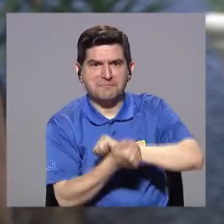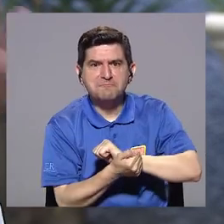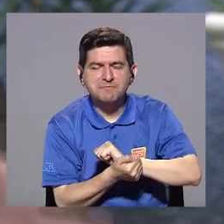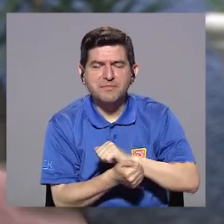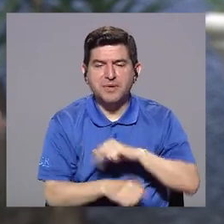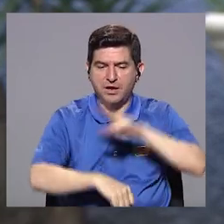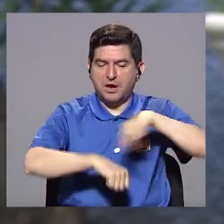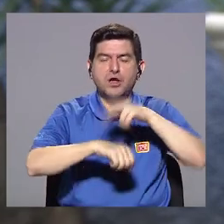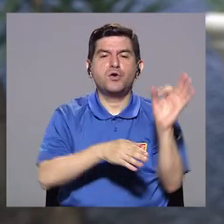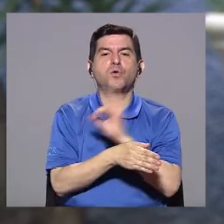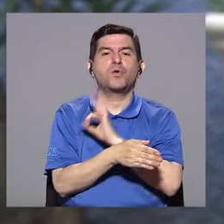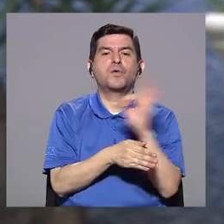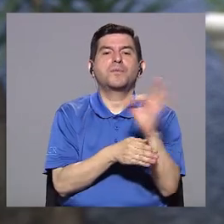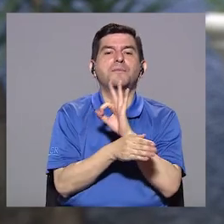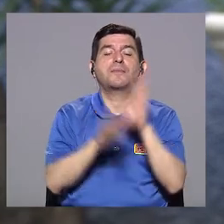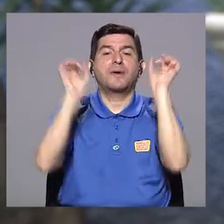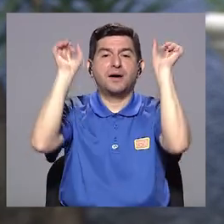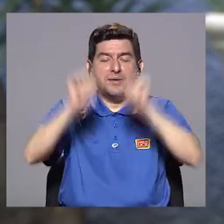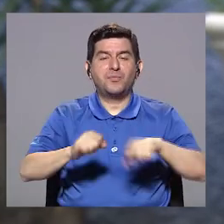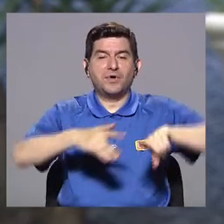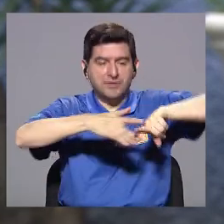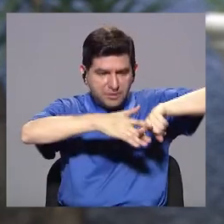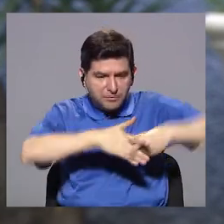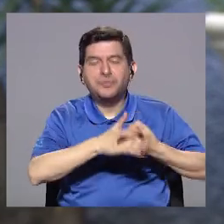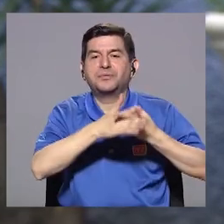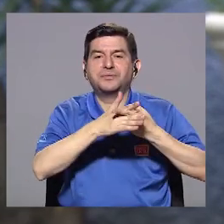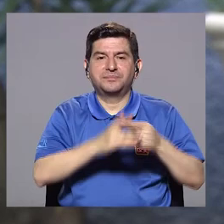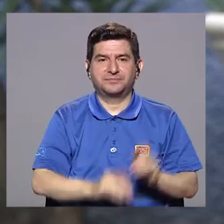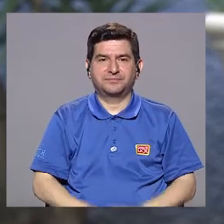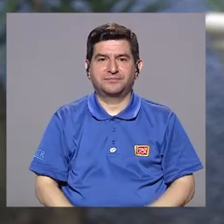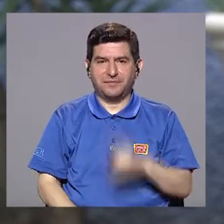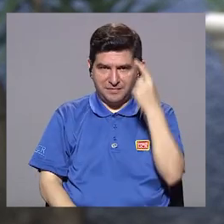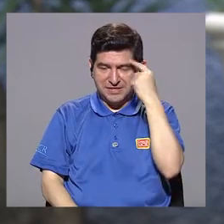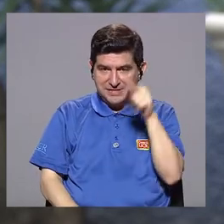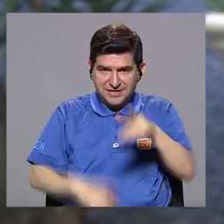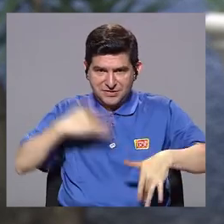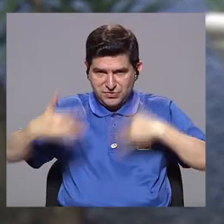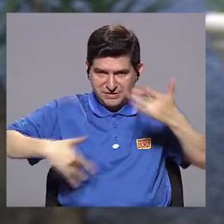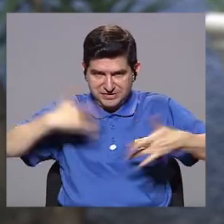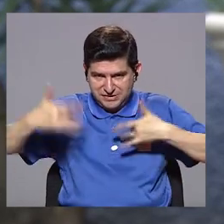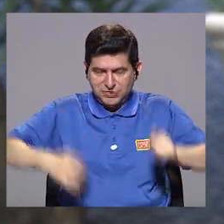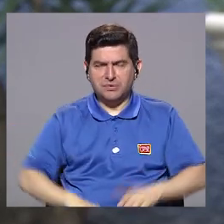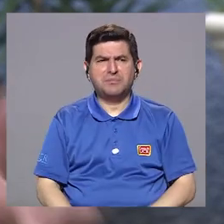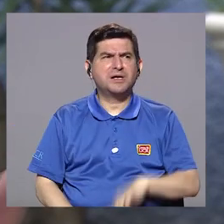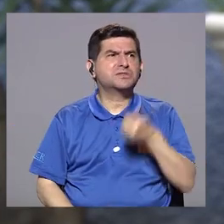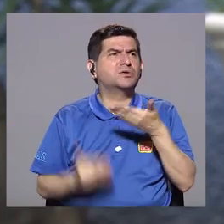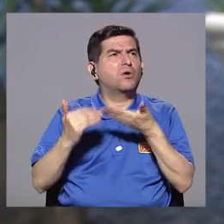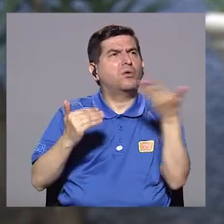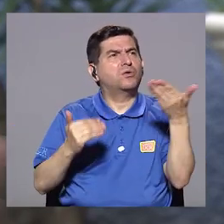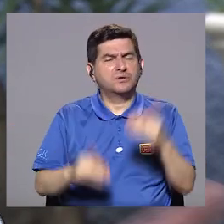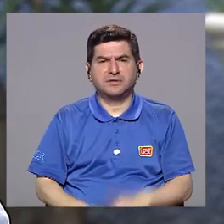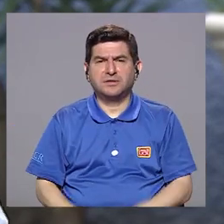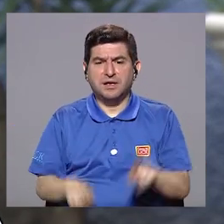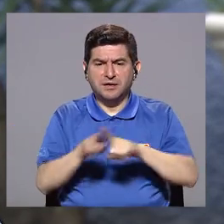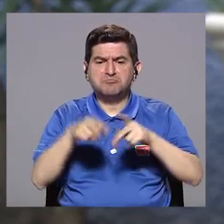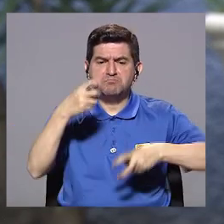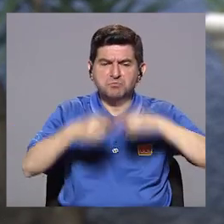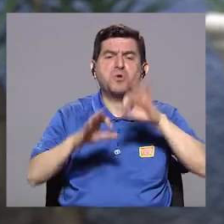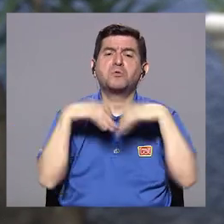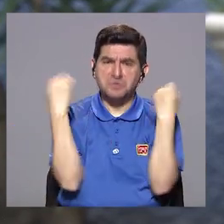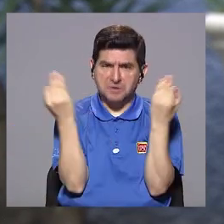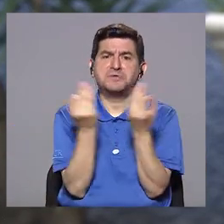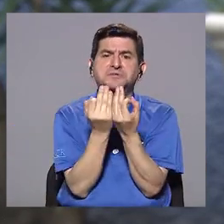tu normal funcionamiento puede ser un desencadenante para estos síntomas. ¿Qué otra cosa más? Bueno, hablamos de los problemas